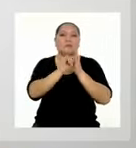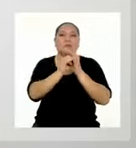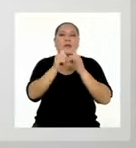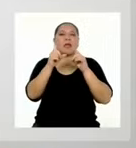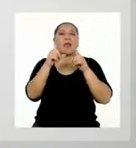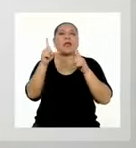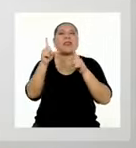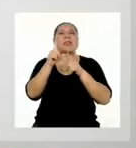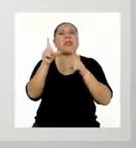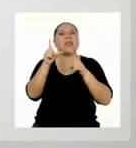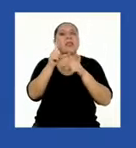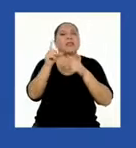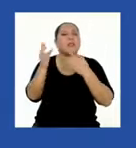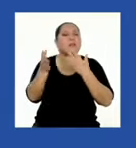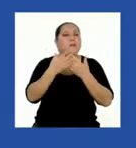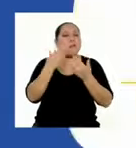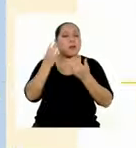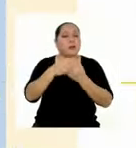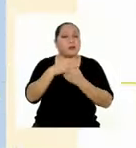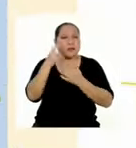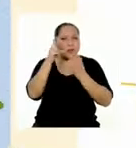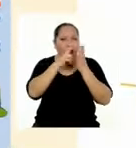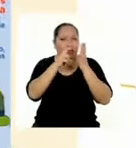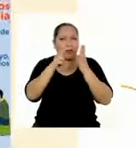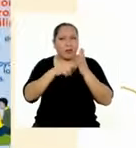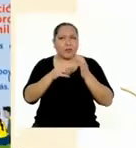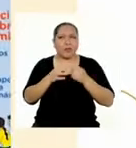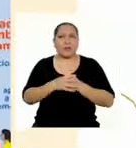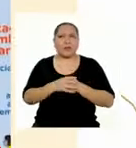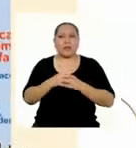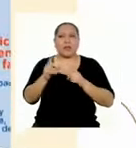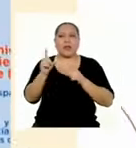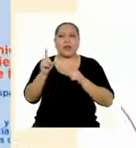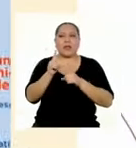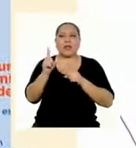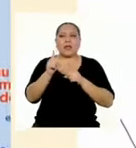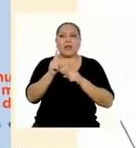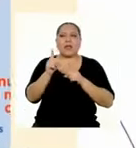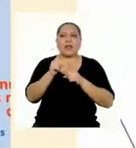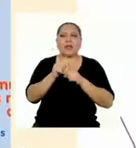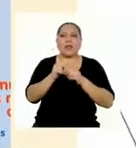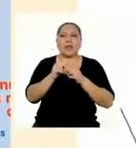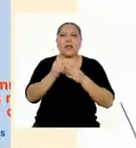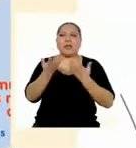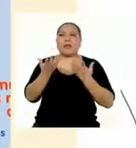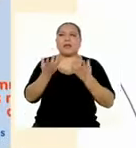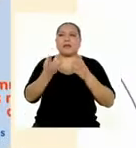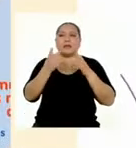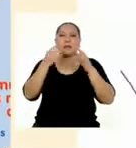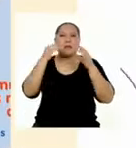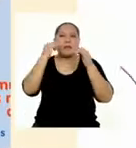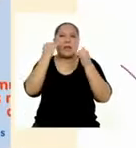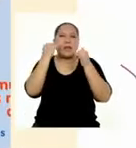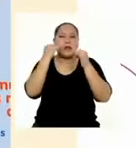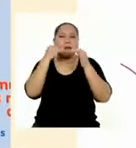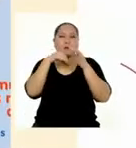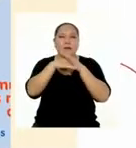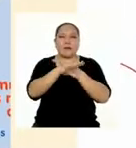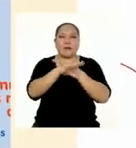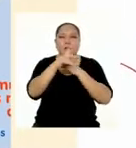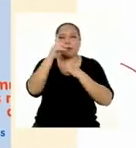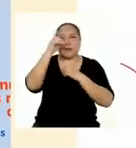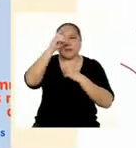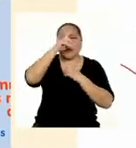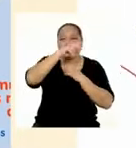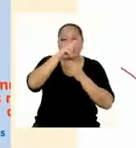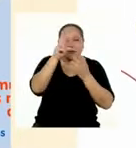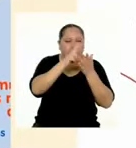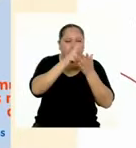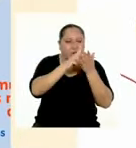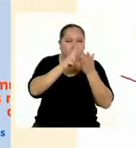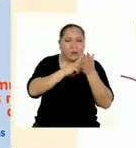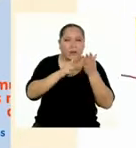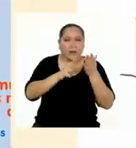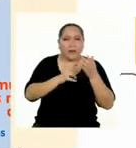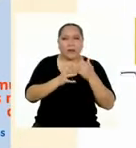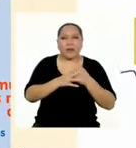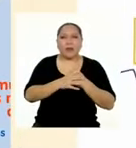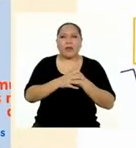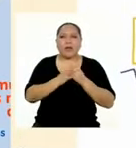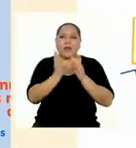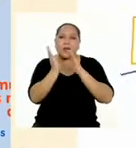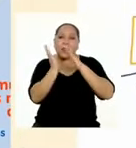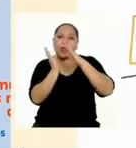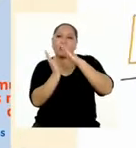¿El tipo de letra es fácil de leer? La letra del párrafo de introducción que leímos hace poco era complicada de seguir.